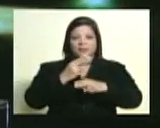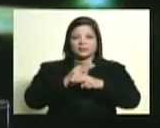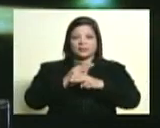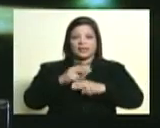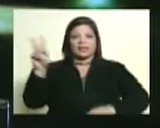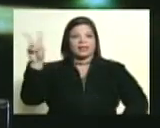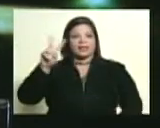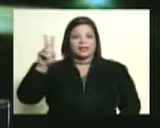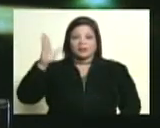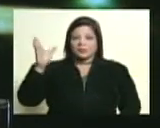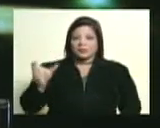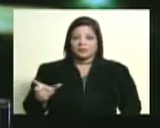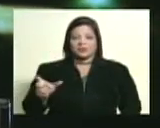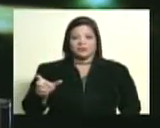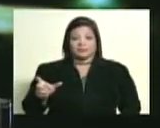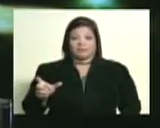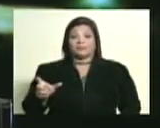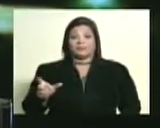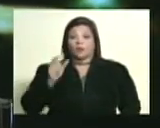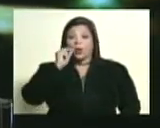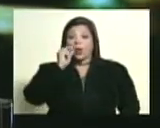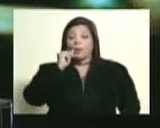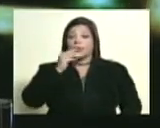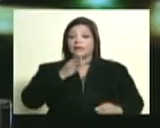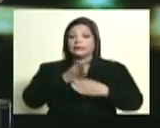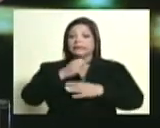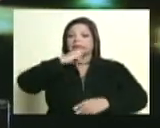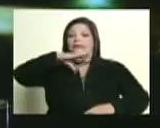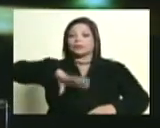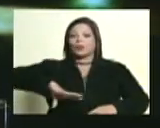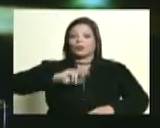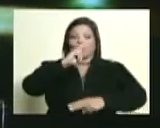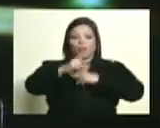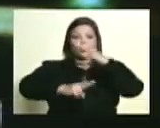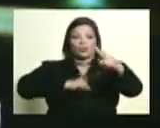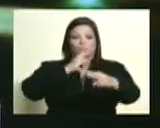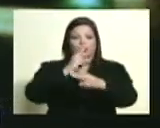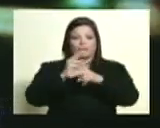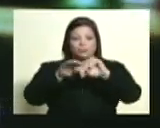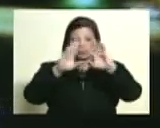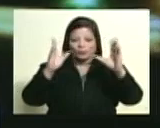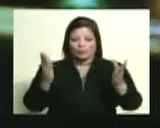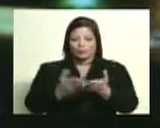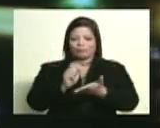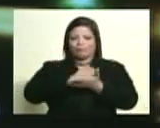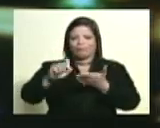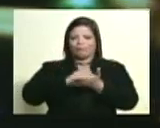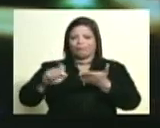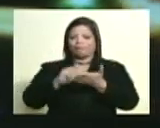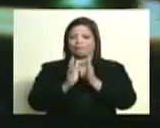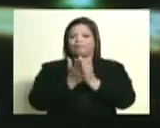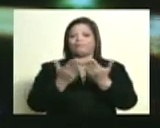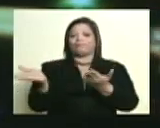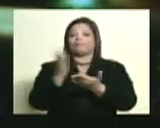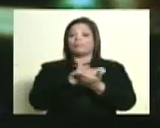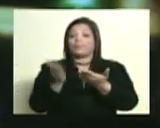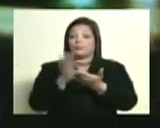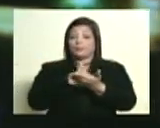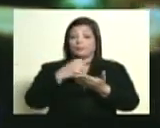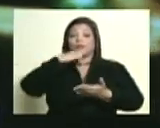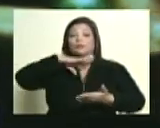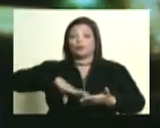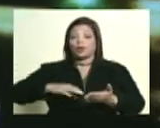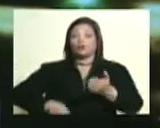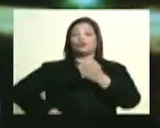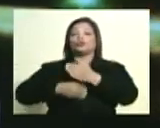los venezolanos? El hombre que entró en la historia universal escribiendo grandes páginas, que